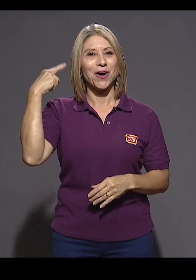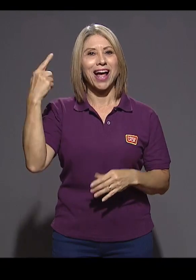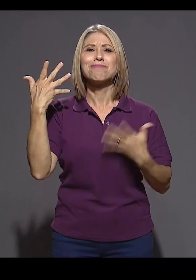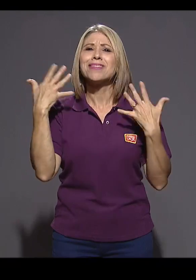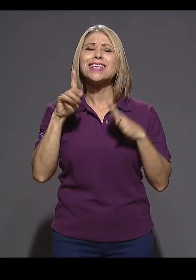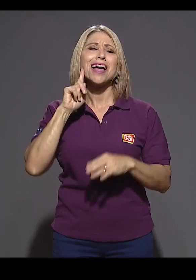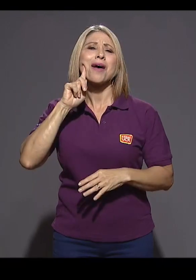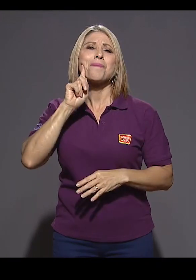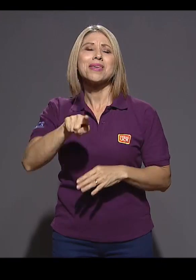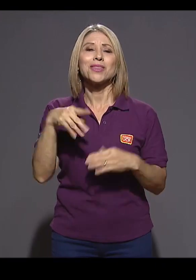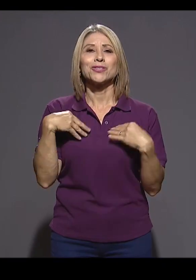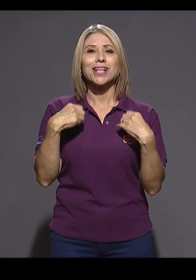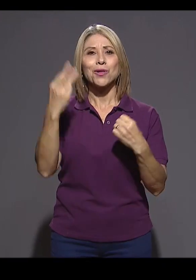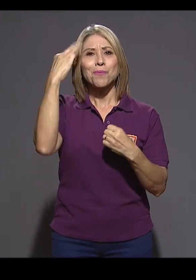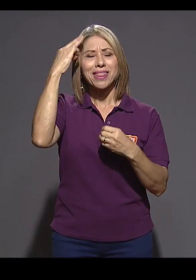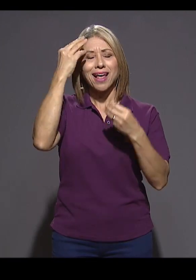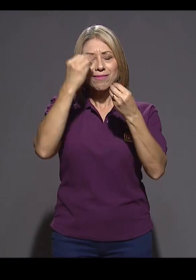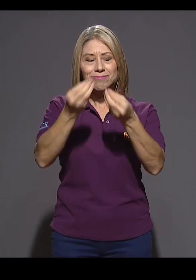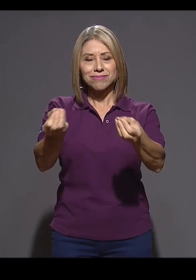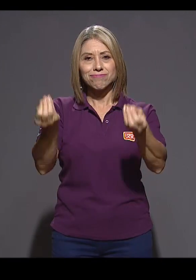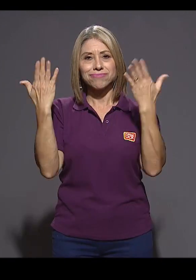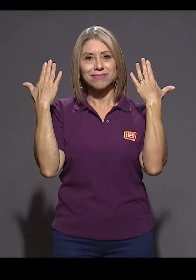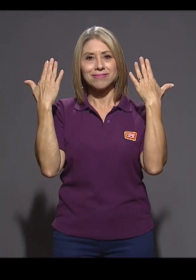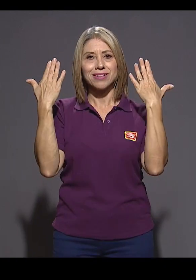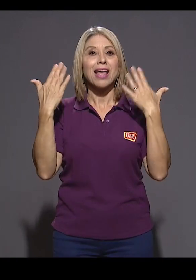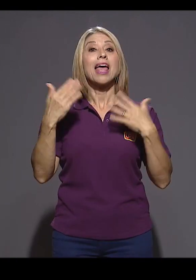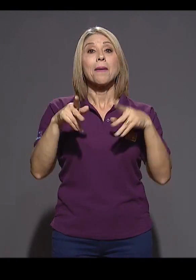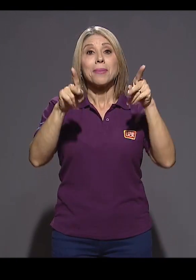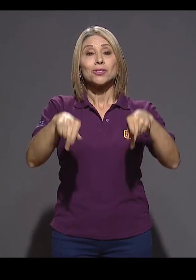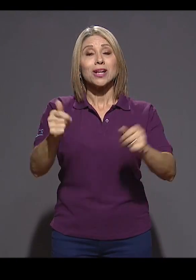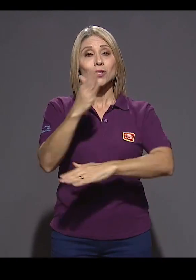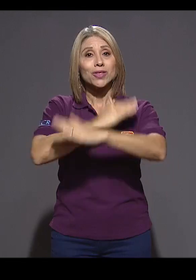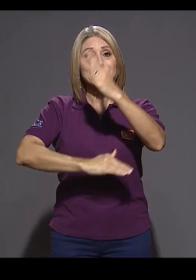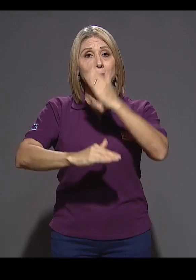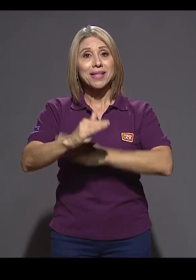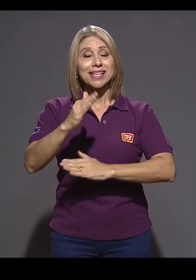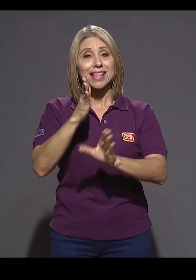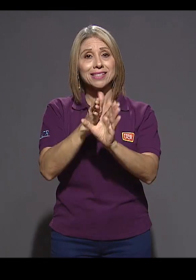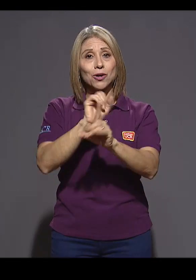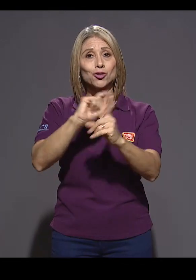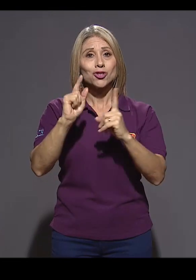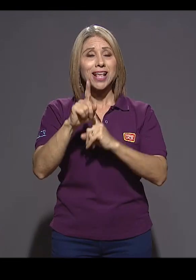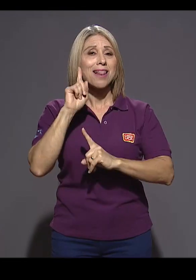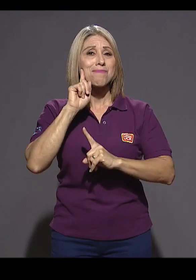atrás los mitos sobre la salud mental y sobre las personas con discapacidad psicosocial.